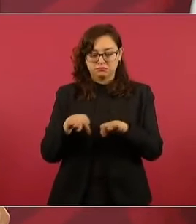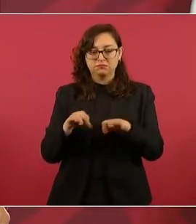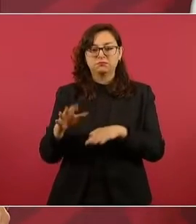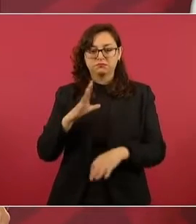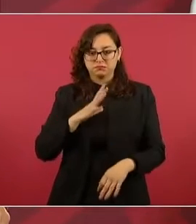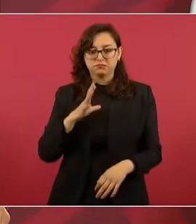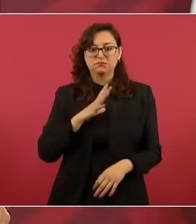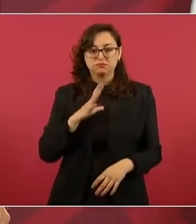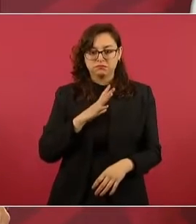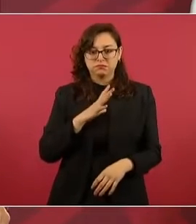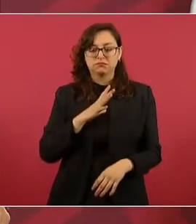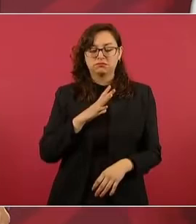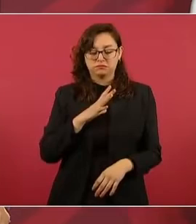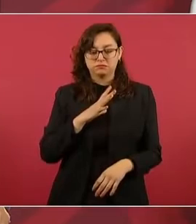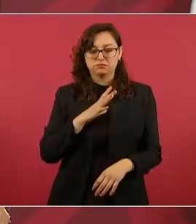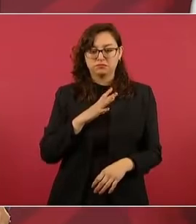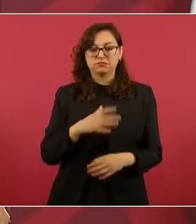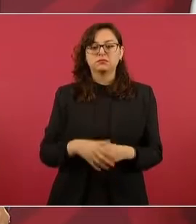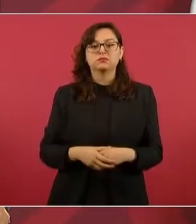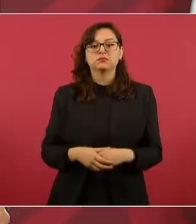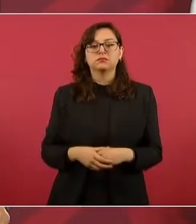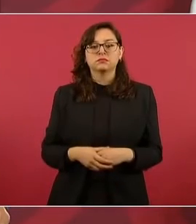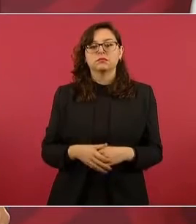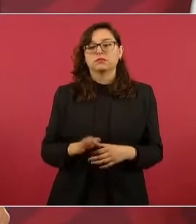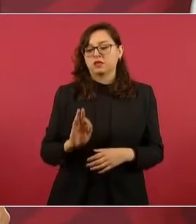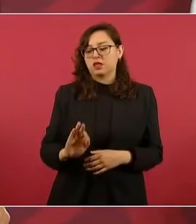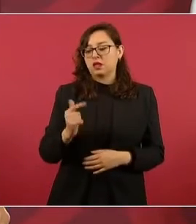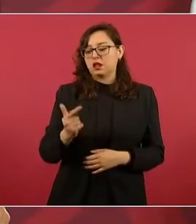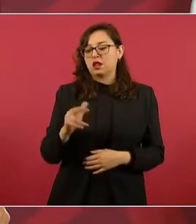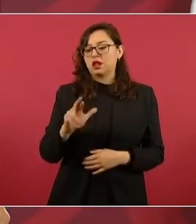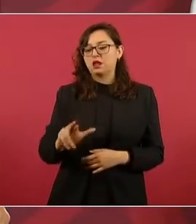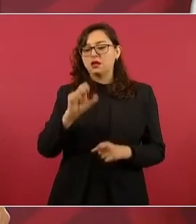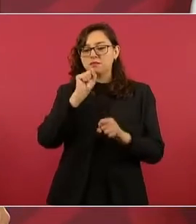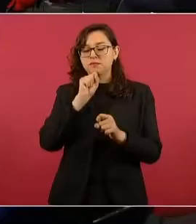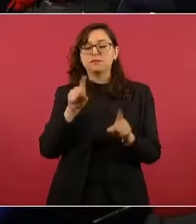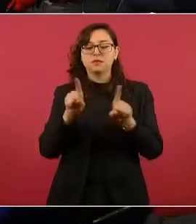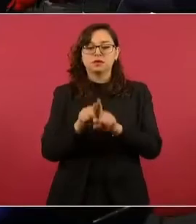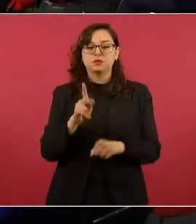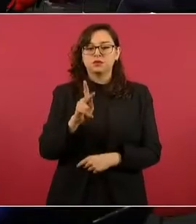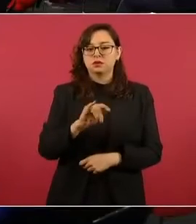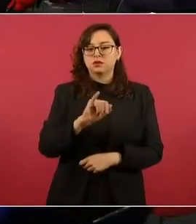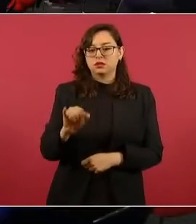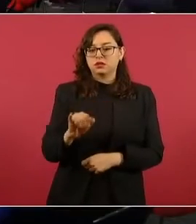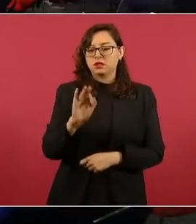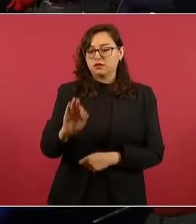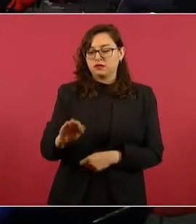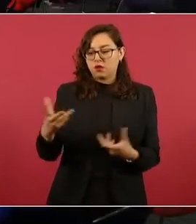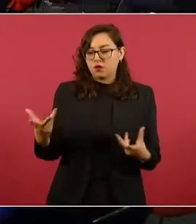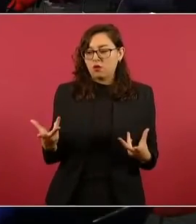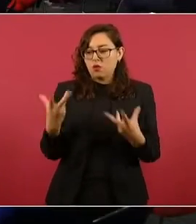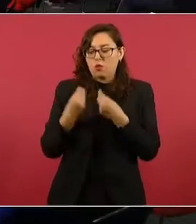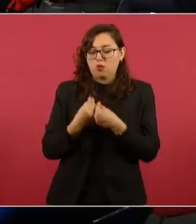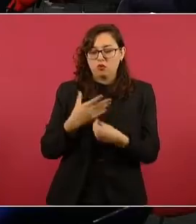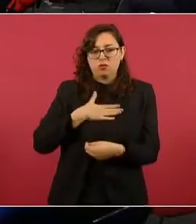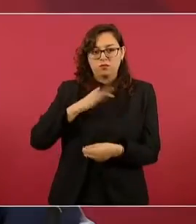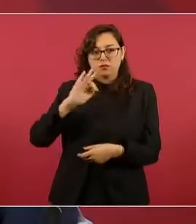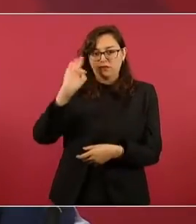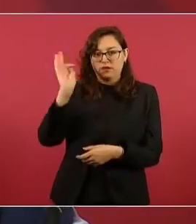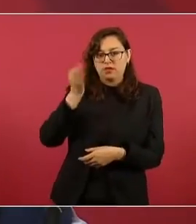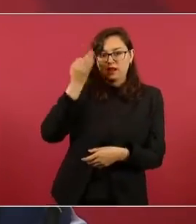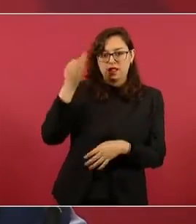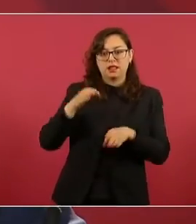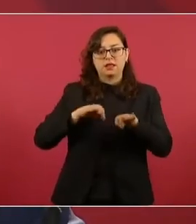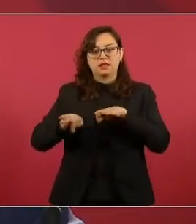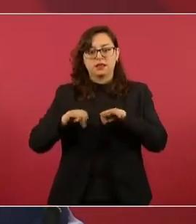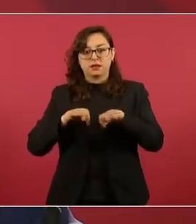la Fiscalía y el Poder Judicial, pero son casos muy